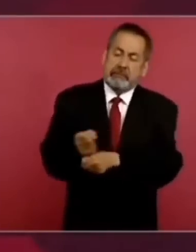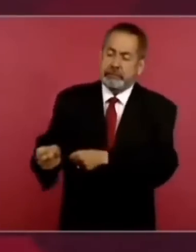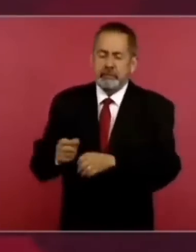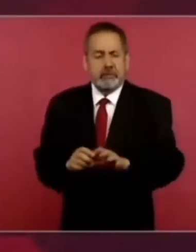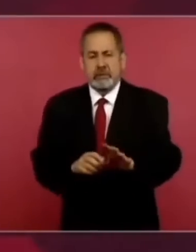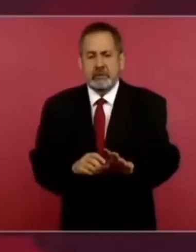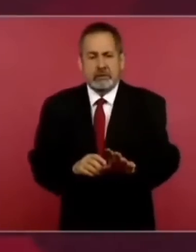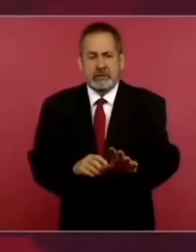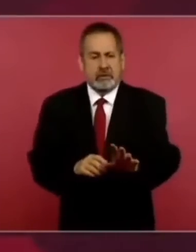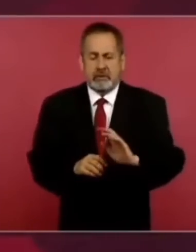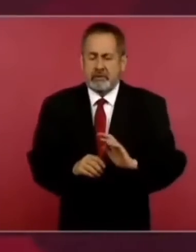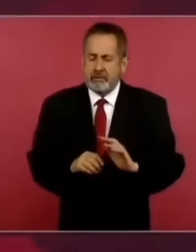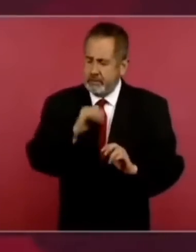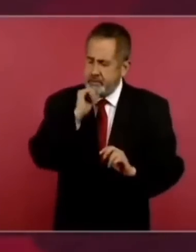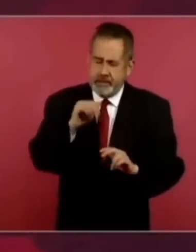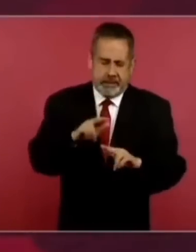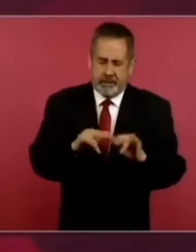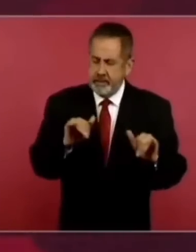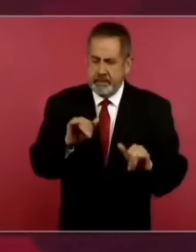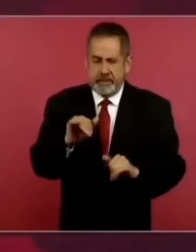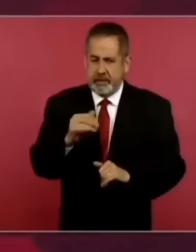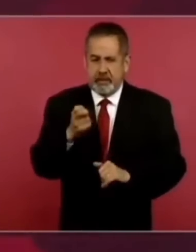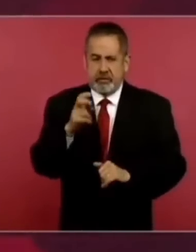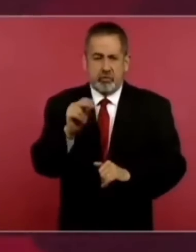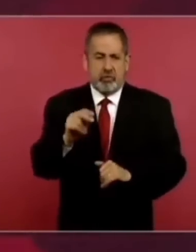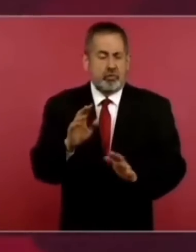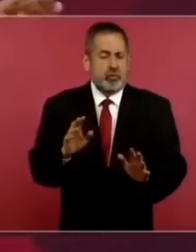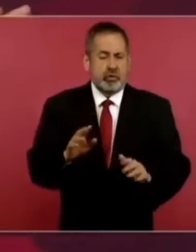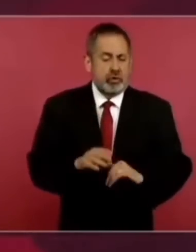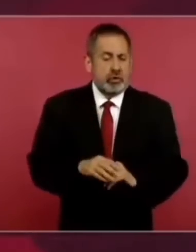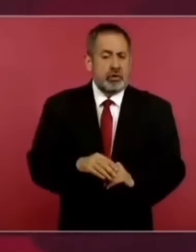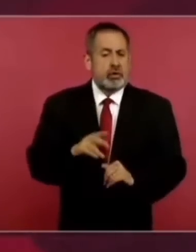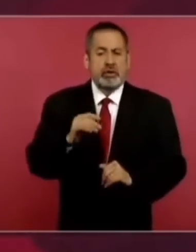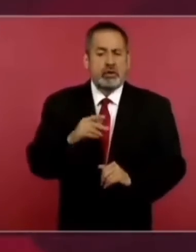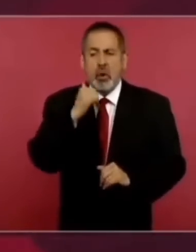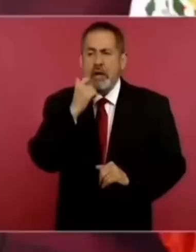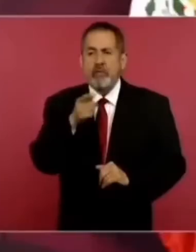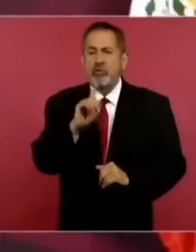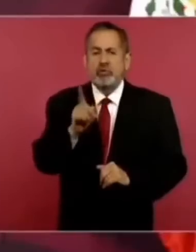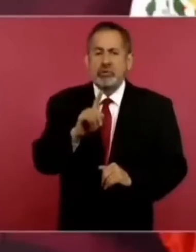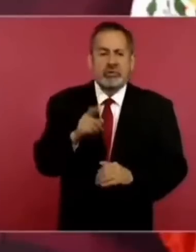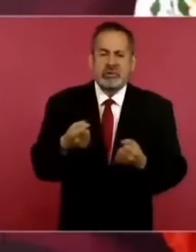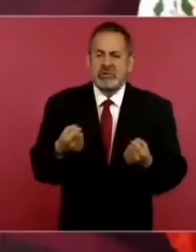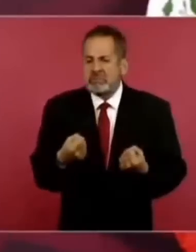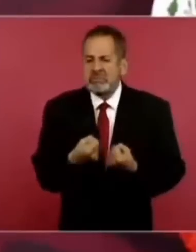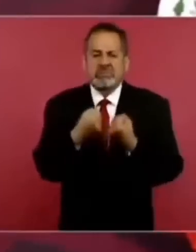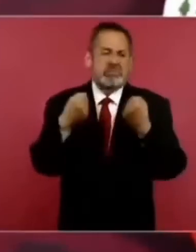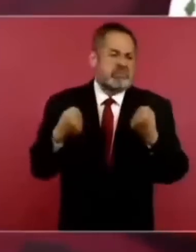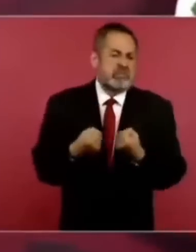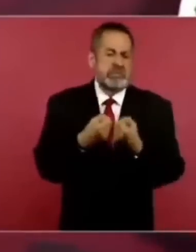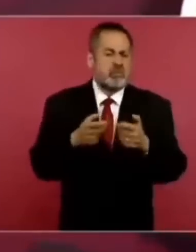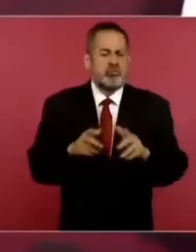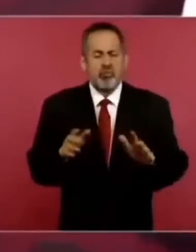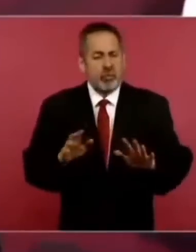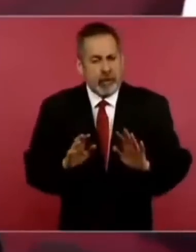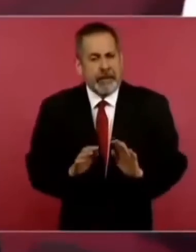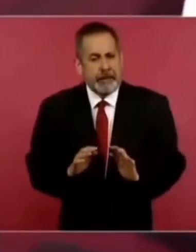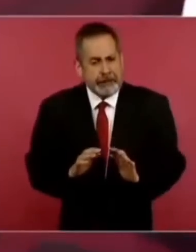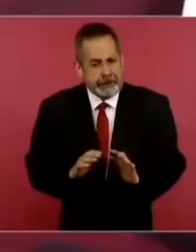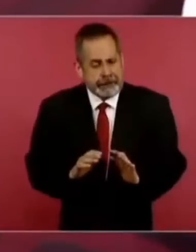reprimir a unos, nada más no queremos la confrontación y afortunadamente